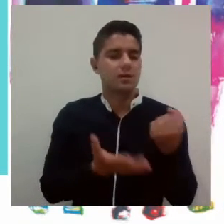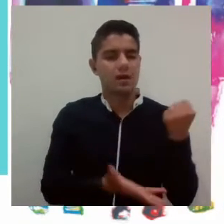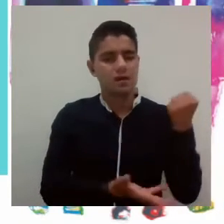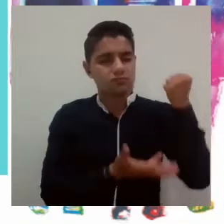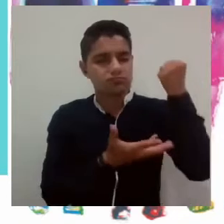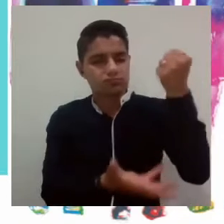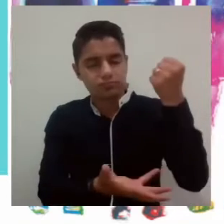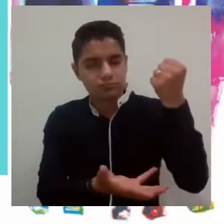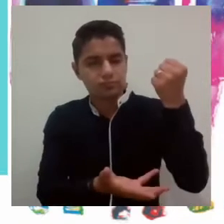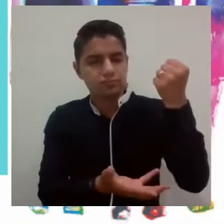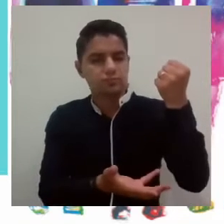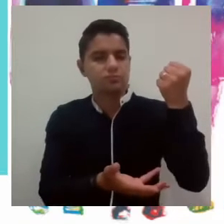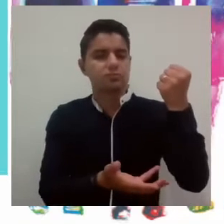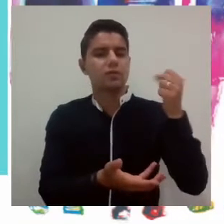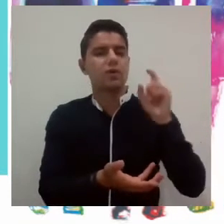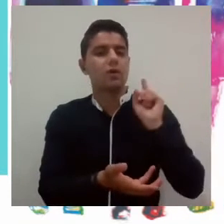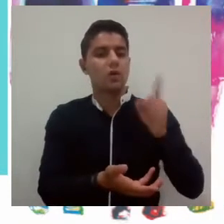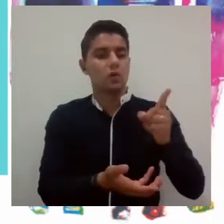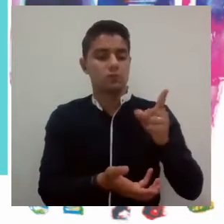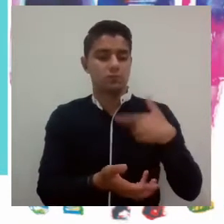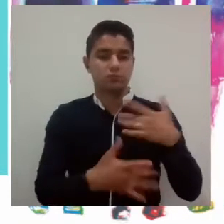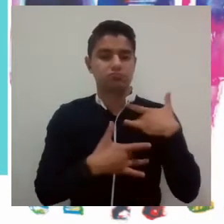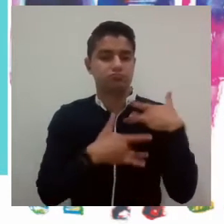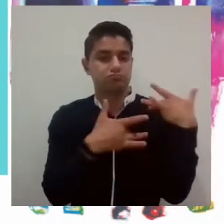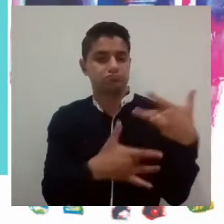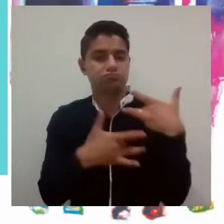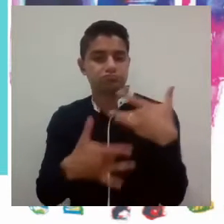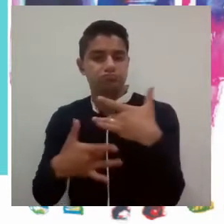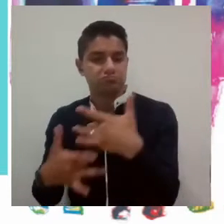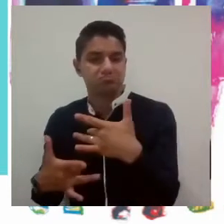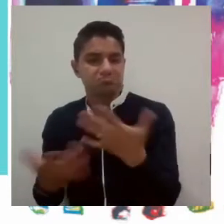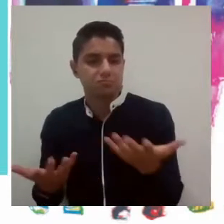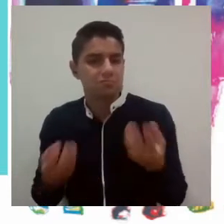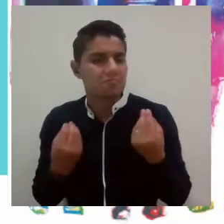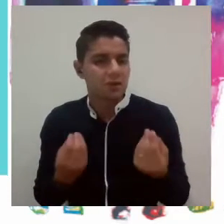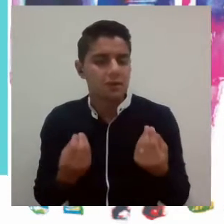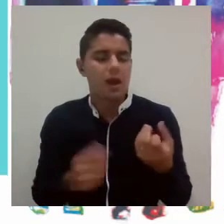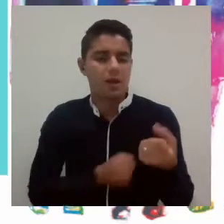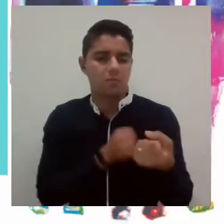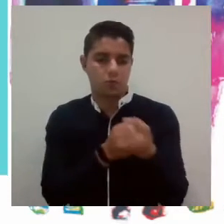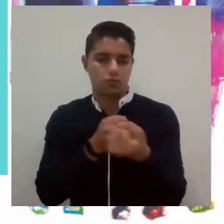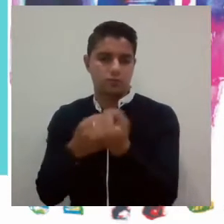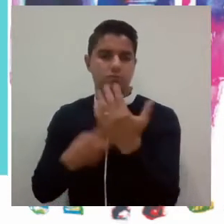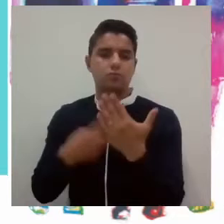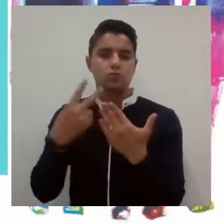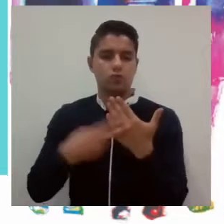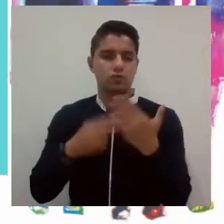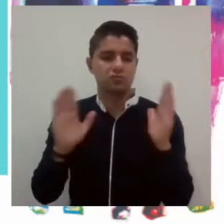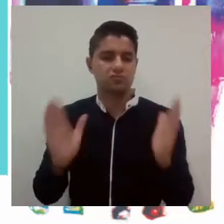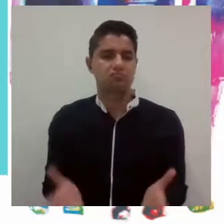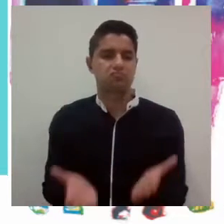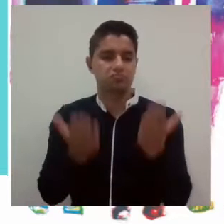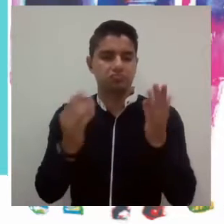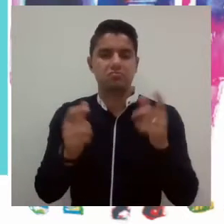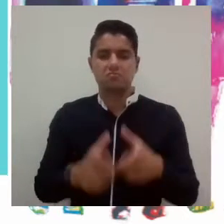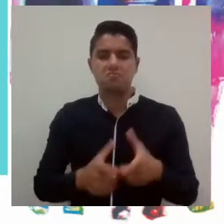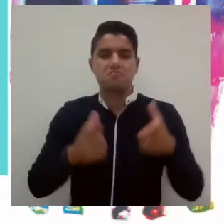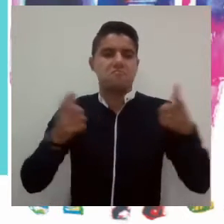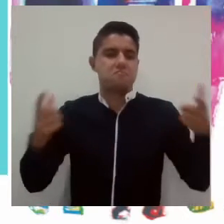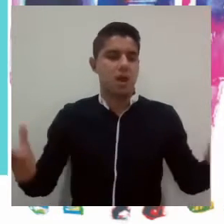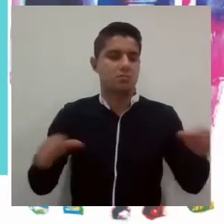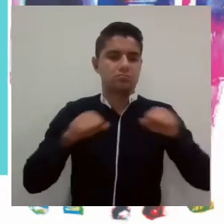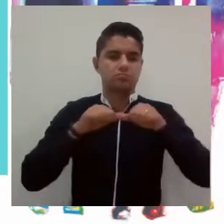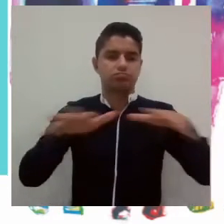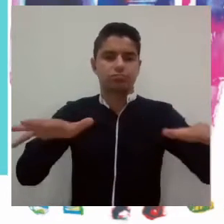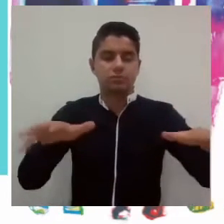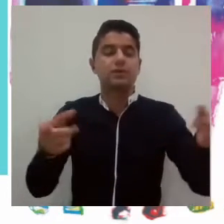recursos financieros producto de su naturaleza solidaria para apoyar los proyectos de